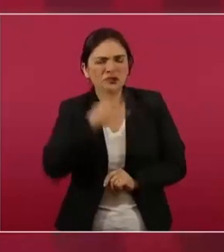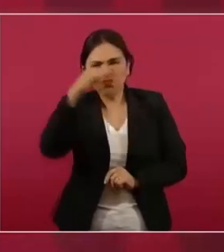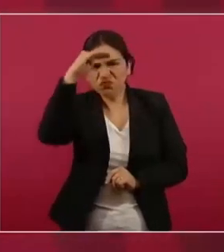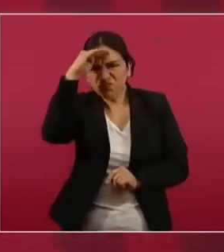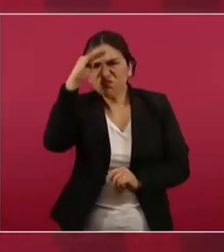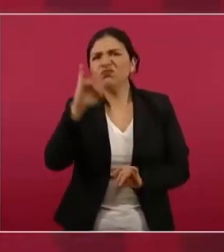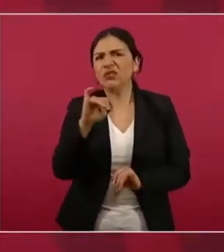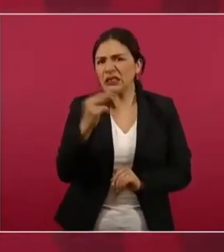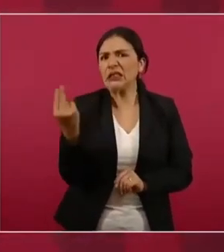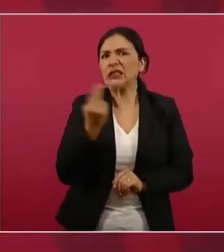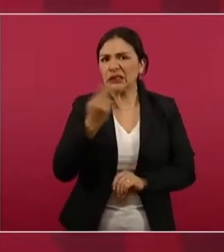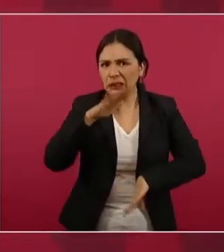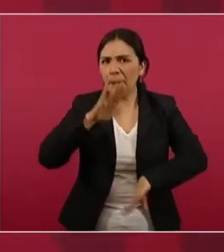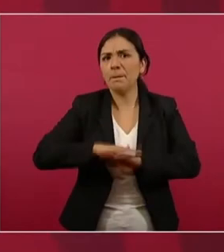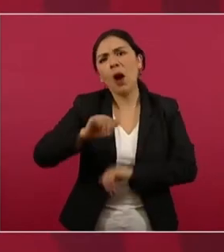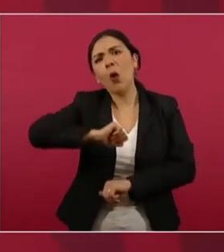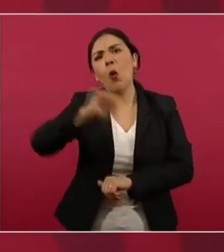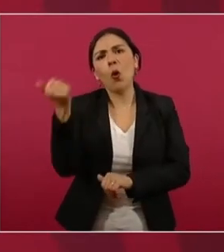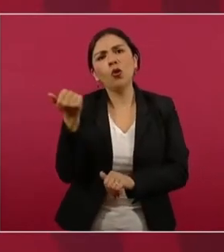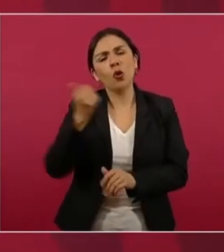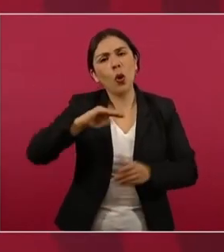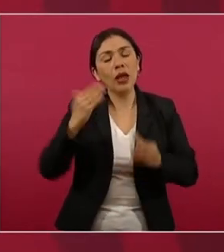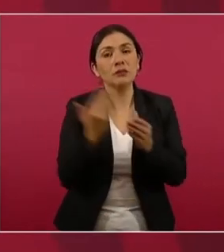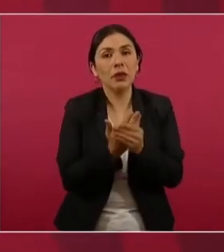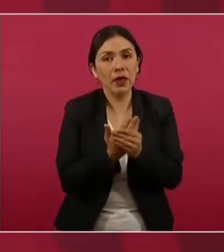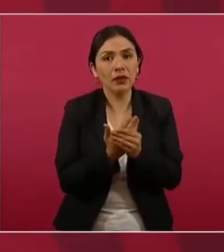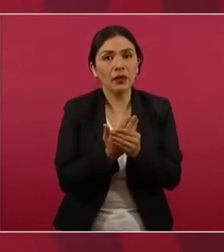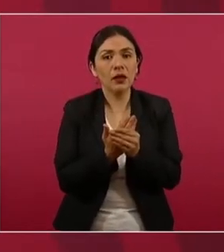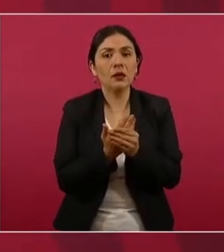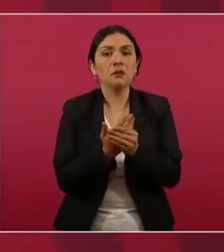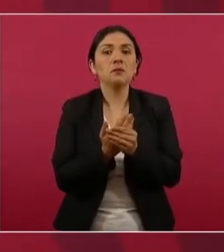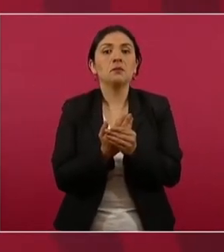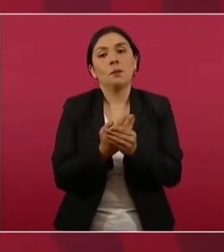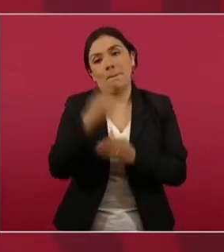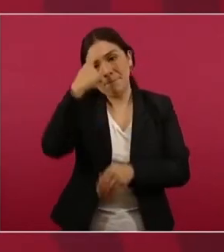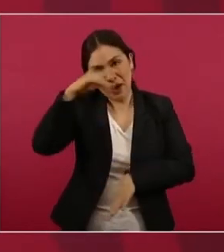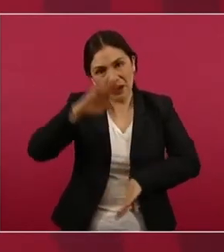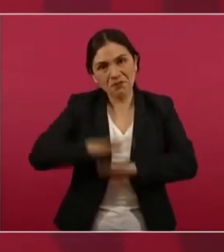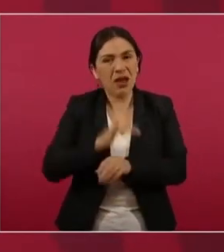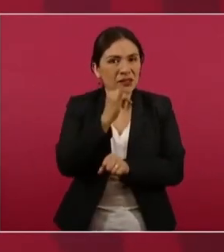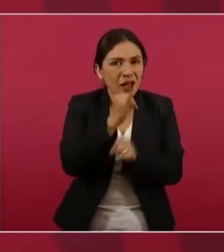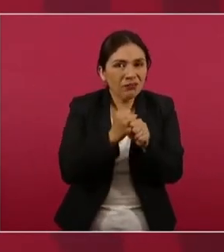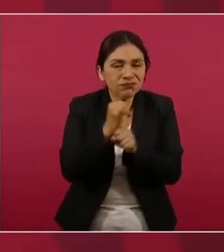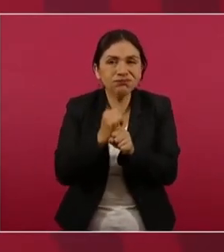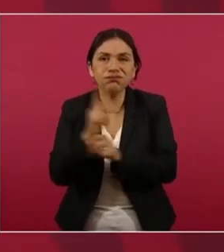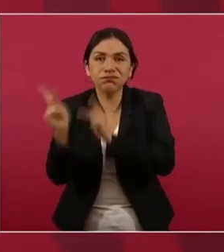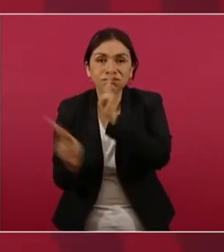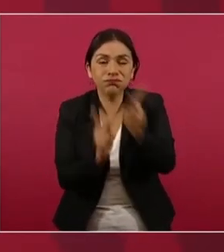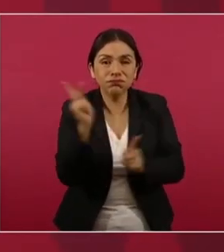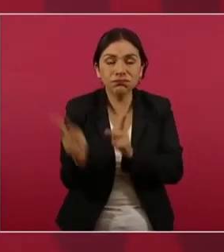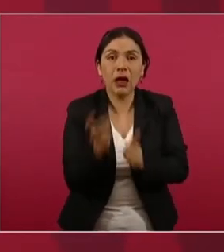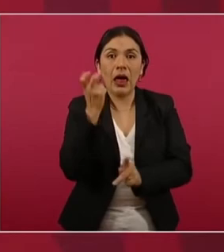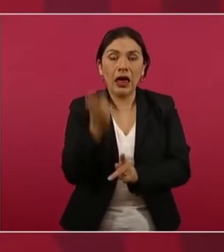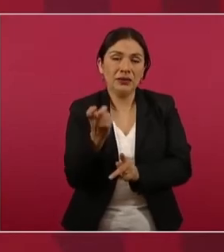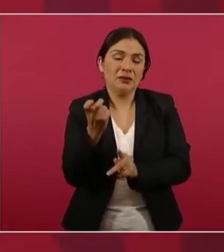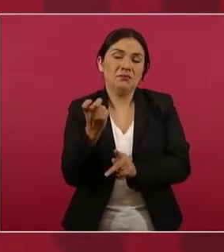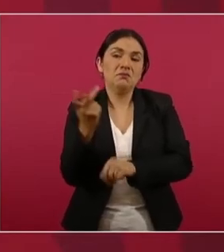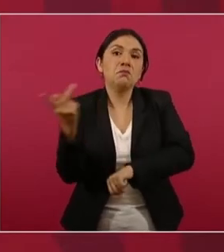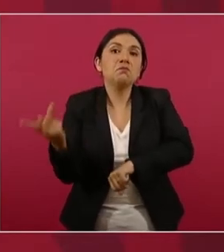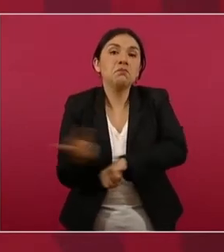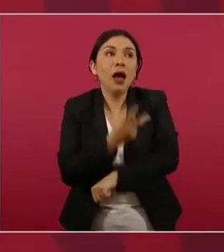es conveniente el indagar sobre estos hechos